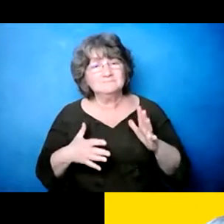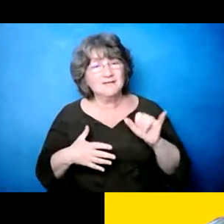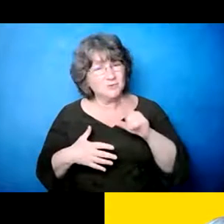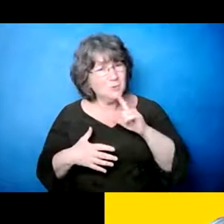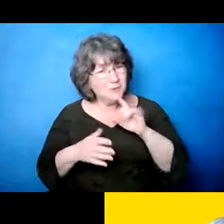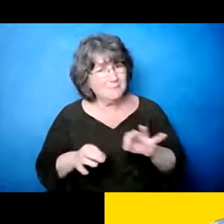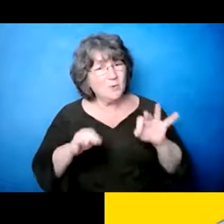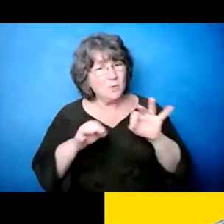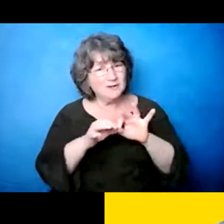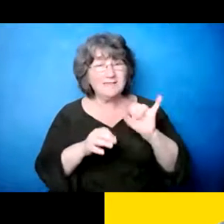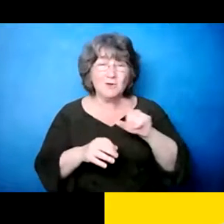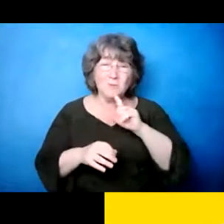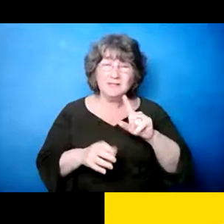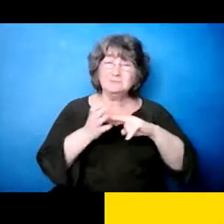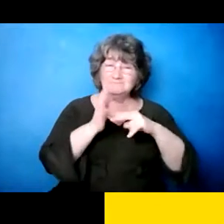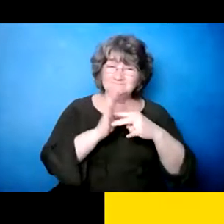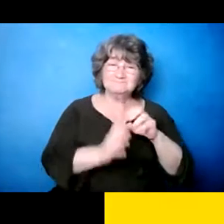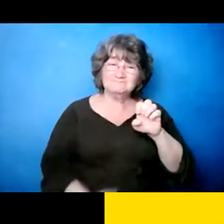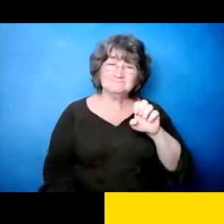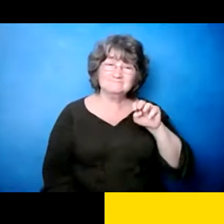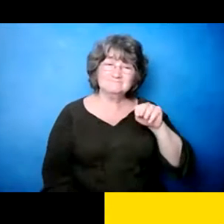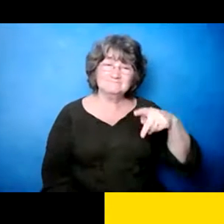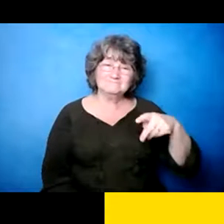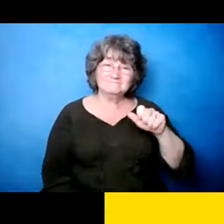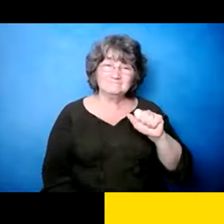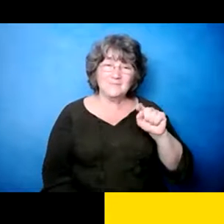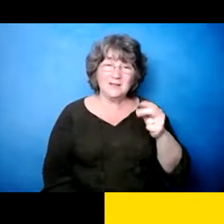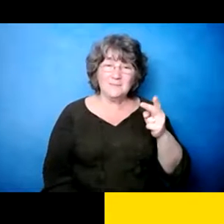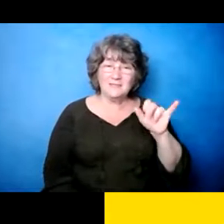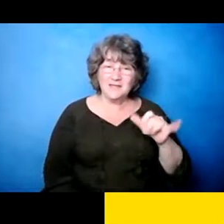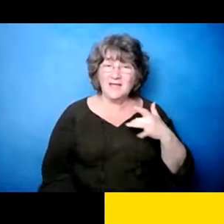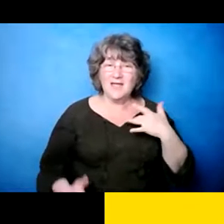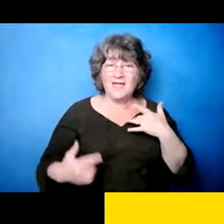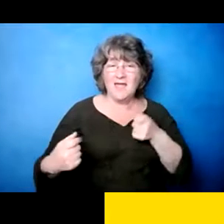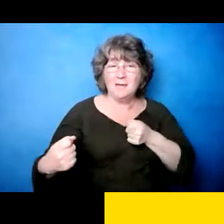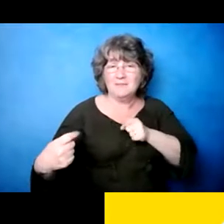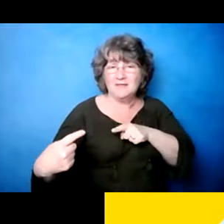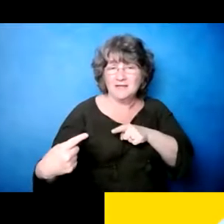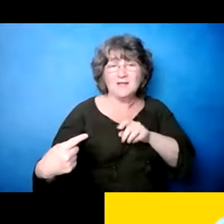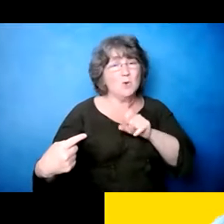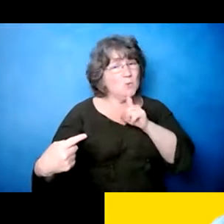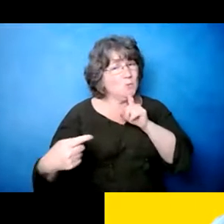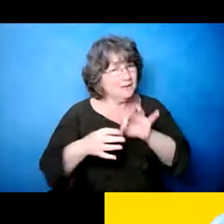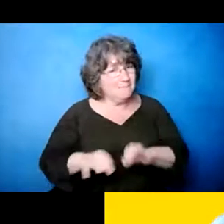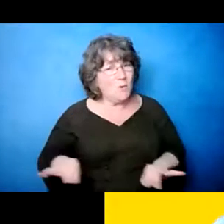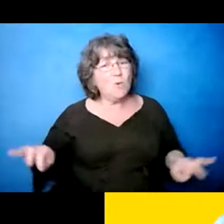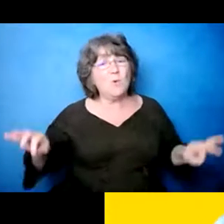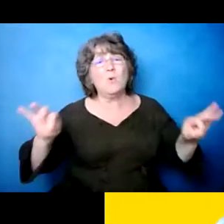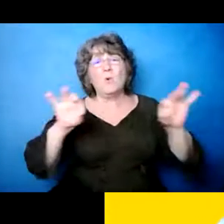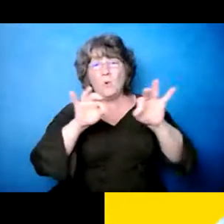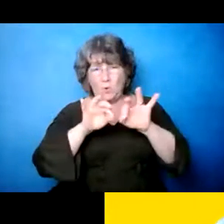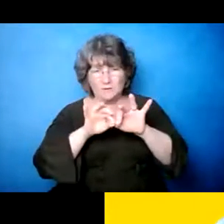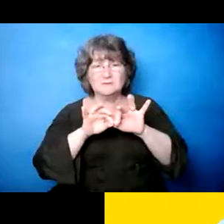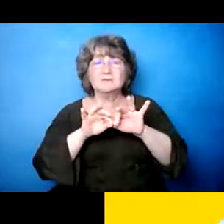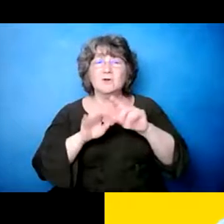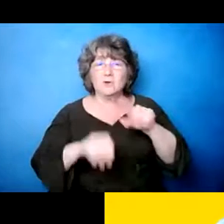estar hablando de la de lo que estamos hablando anteriormente hoy eso es algo